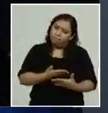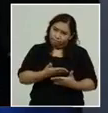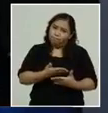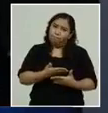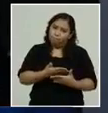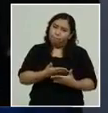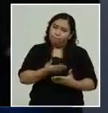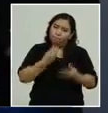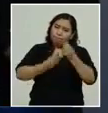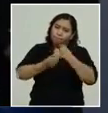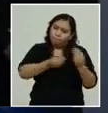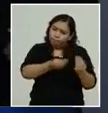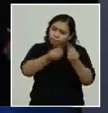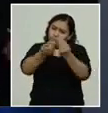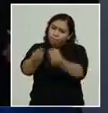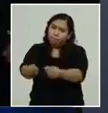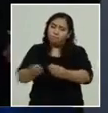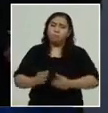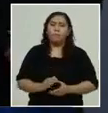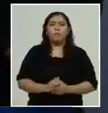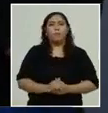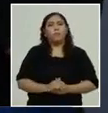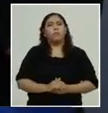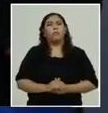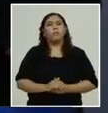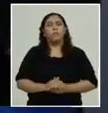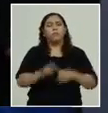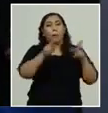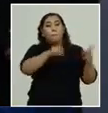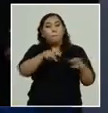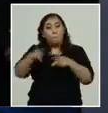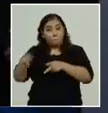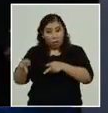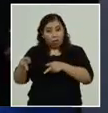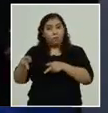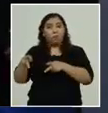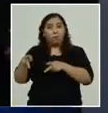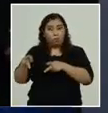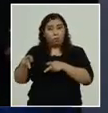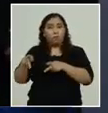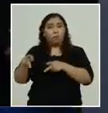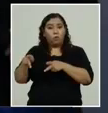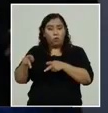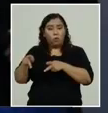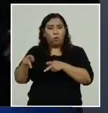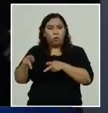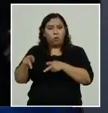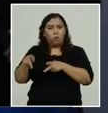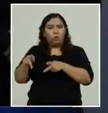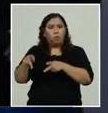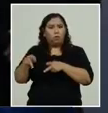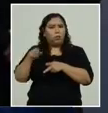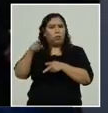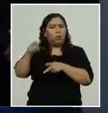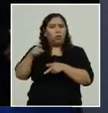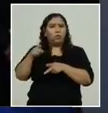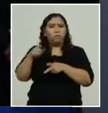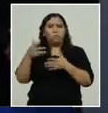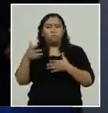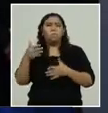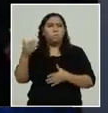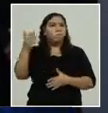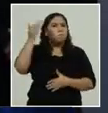Y un sinnúmero de personas que se han volcado también a las tareas de rescate, quiero agradecerles mucho por eso.